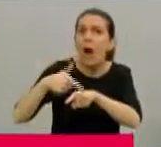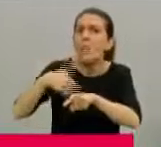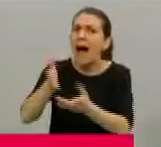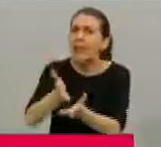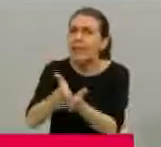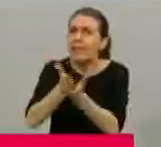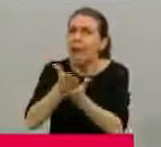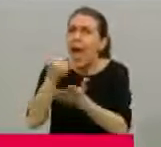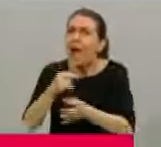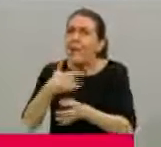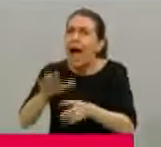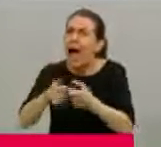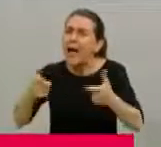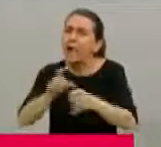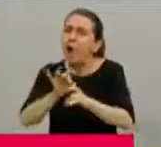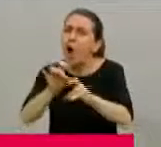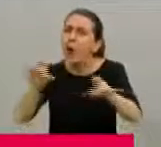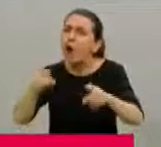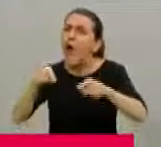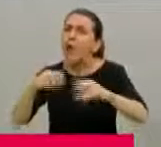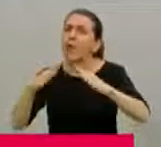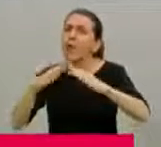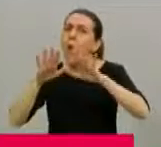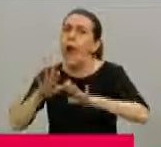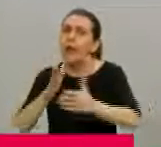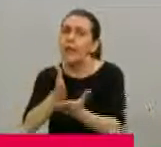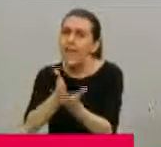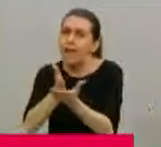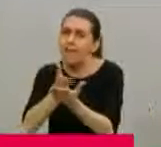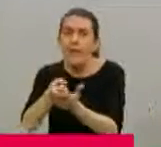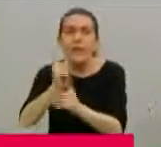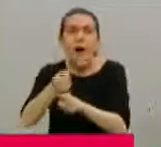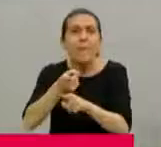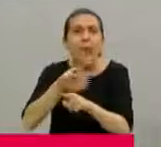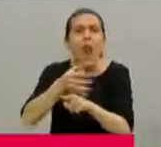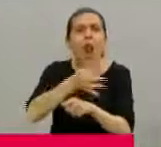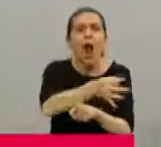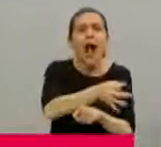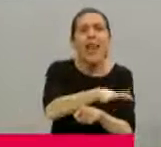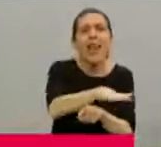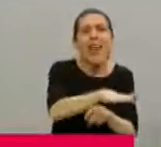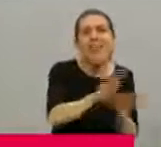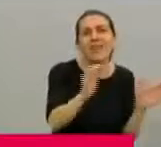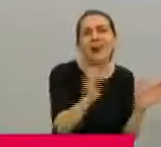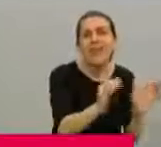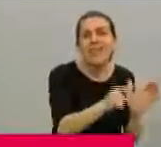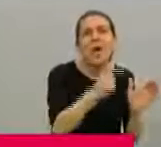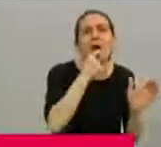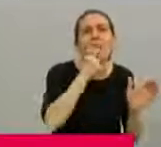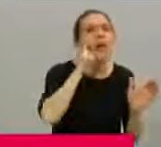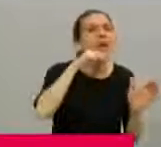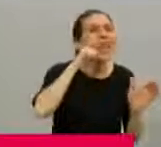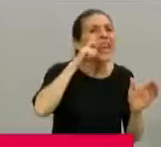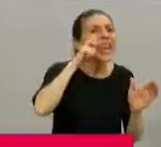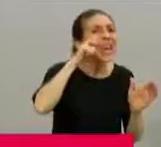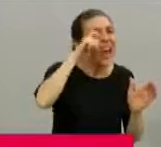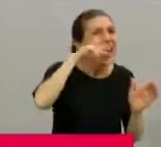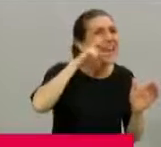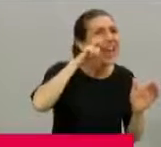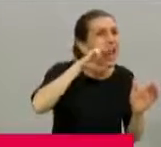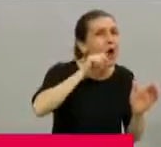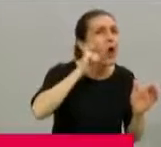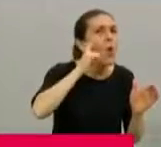está produciendo la mayor cantidad de casos en este momento. También localidades más pequeñas, como Ingeniero Huervo o